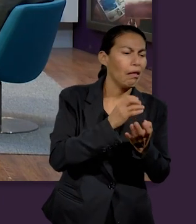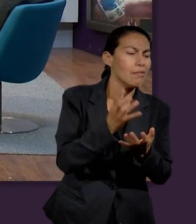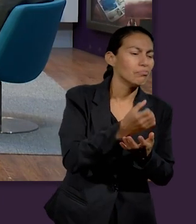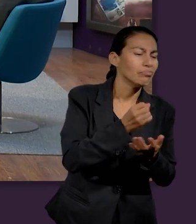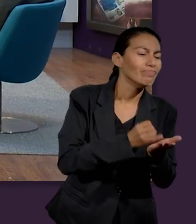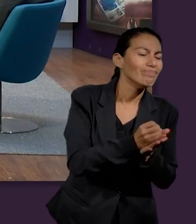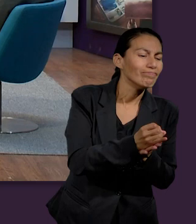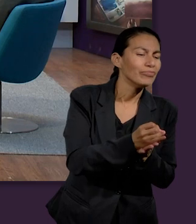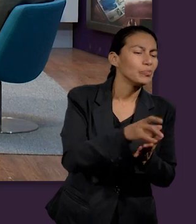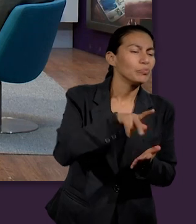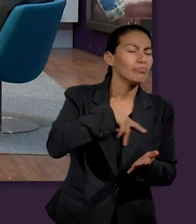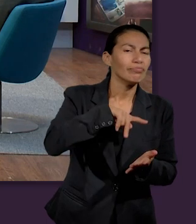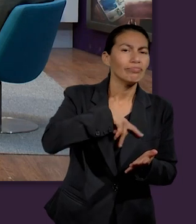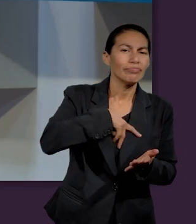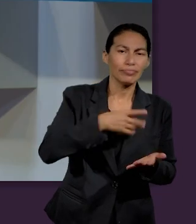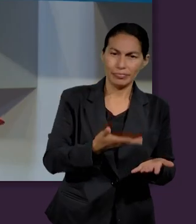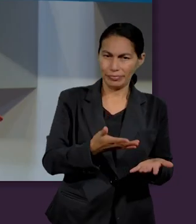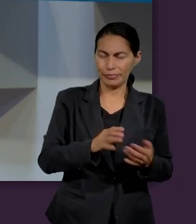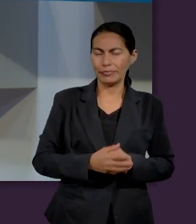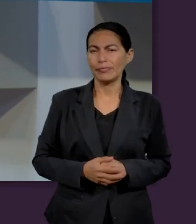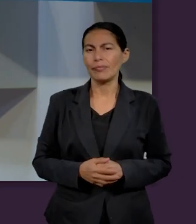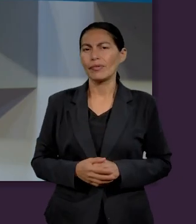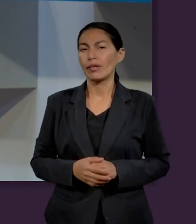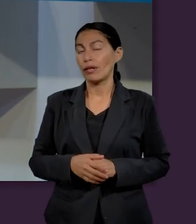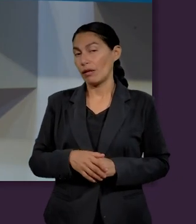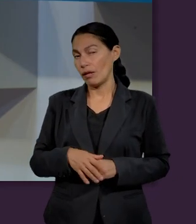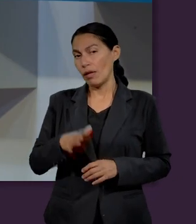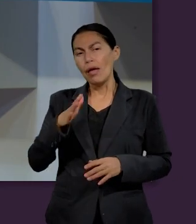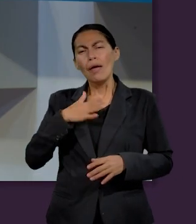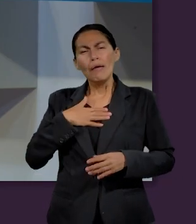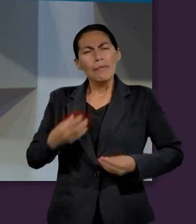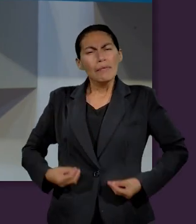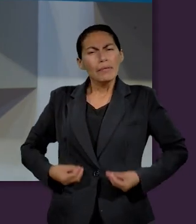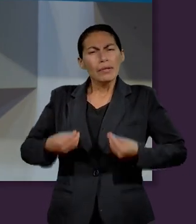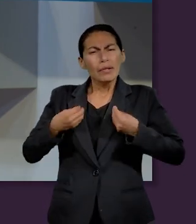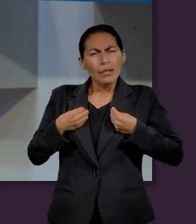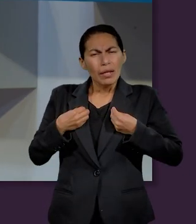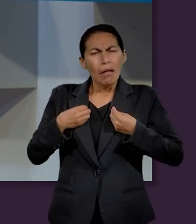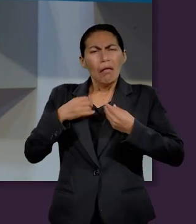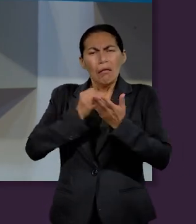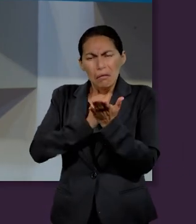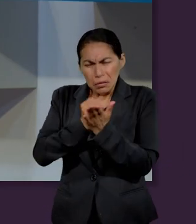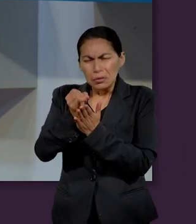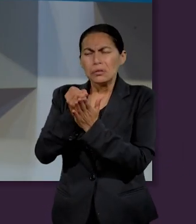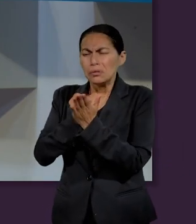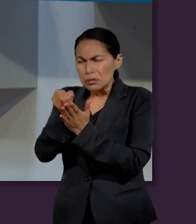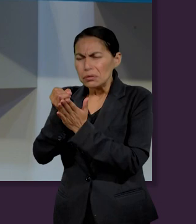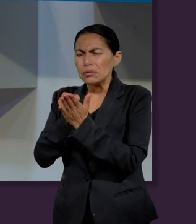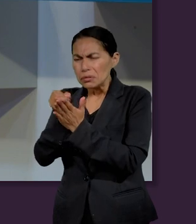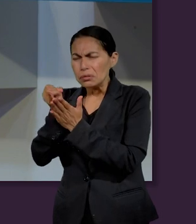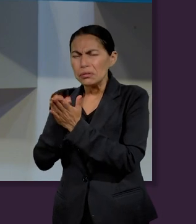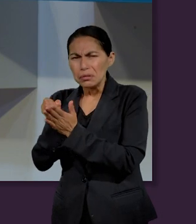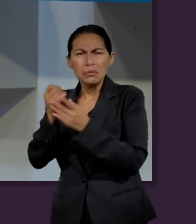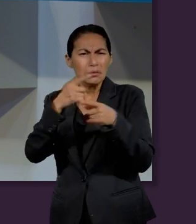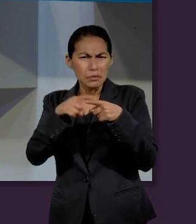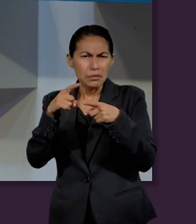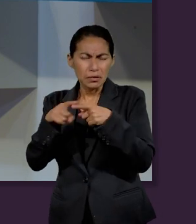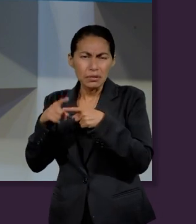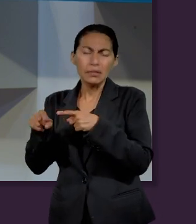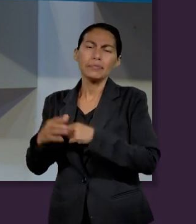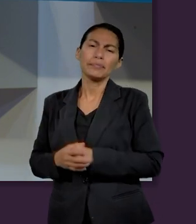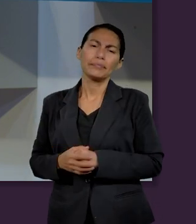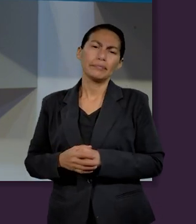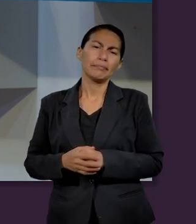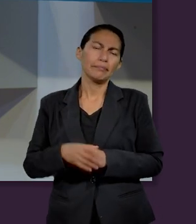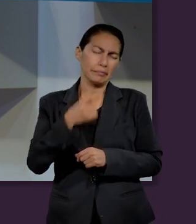actuar y no él nuestra vida se construye a base de decisiones y algo interesante